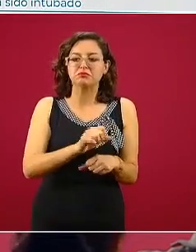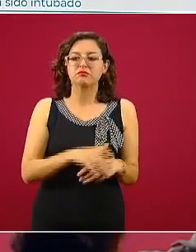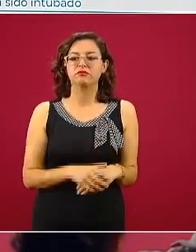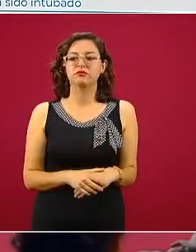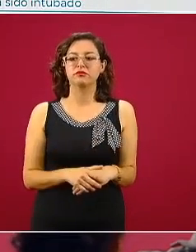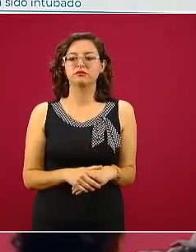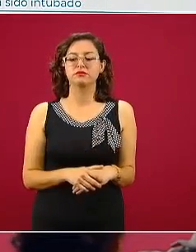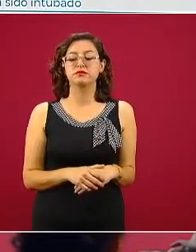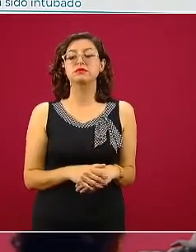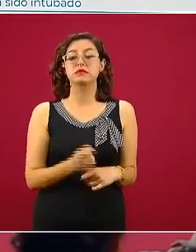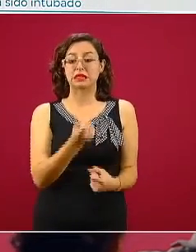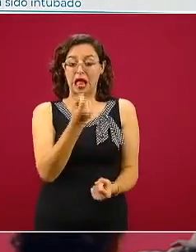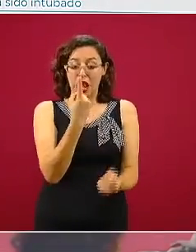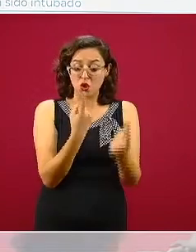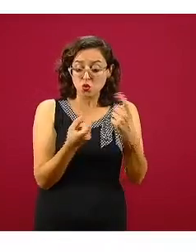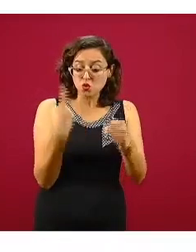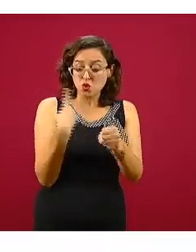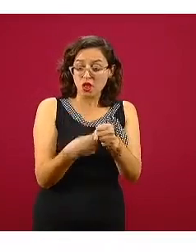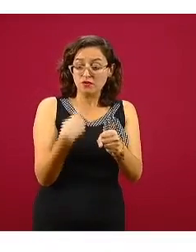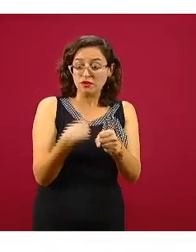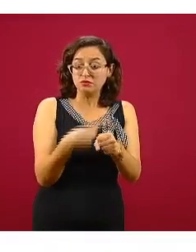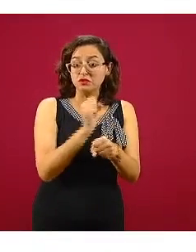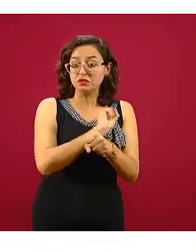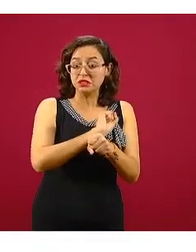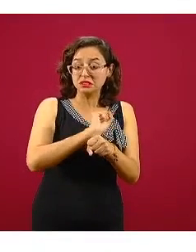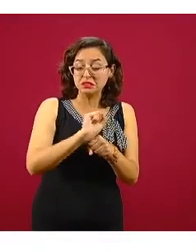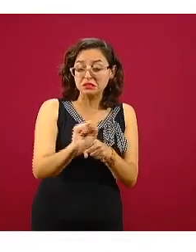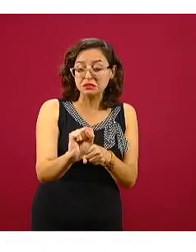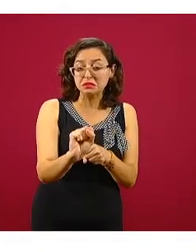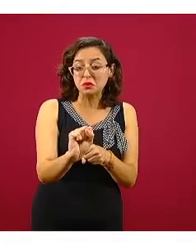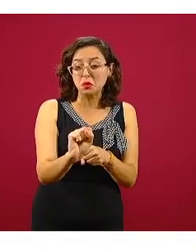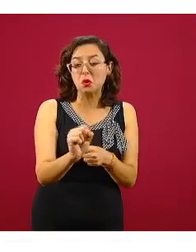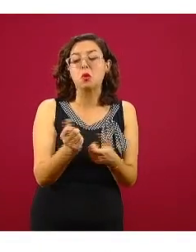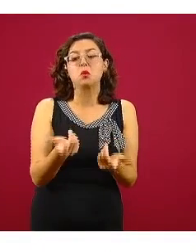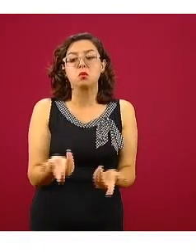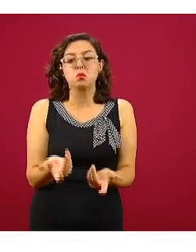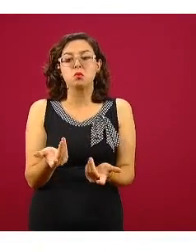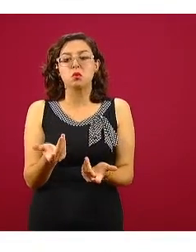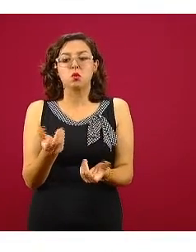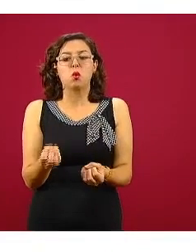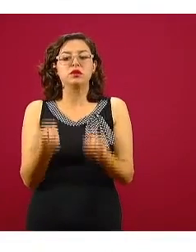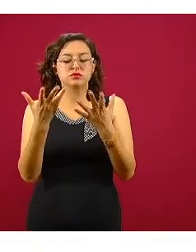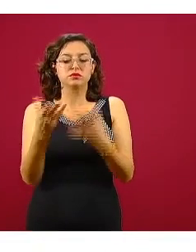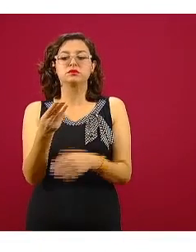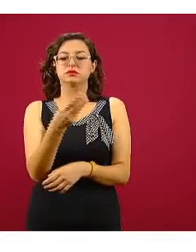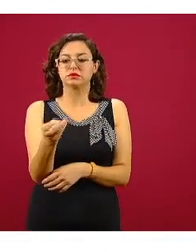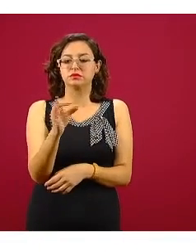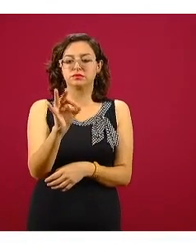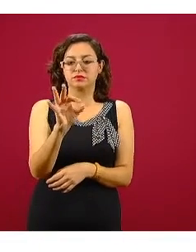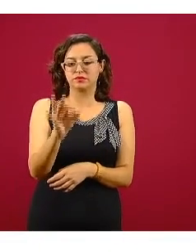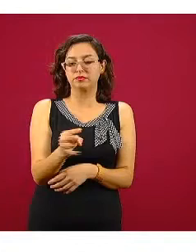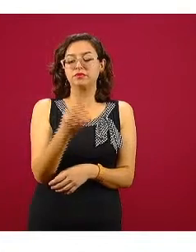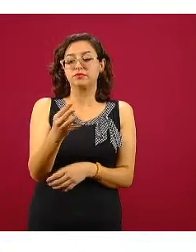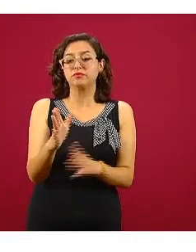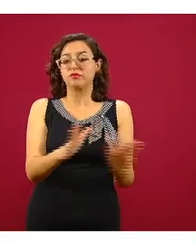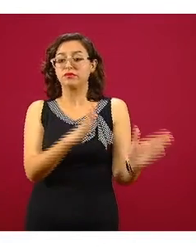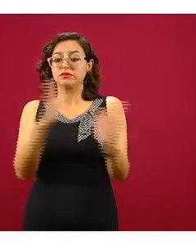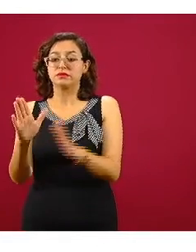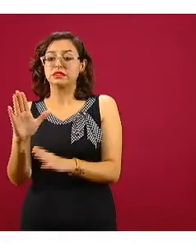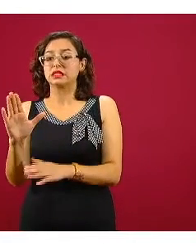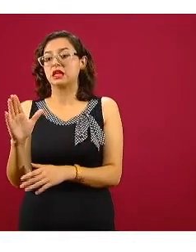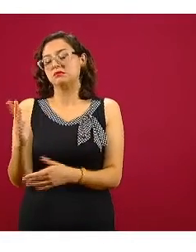números en la tercera columna, y finalmente la letalidad, que es la proporción de personas que teniendo esta condición clínica,